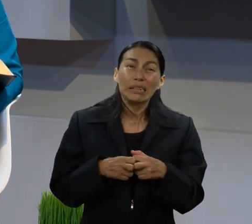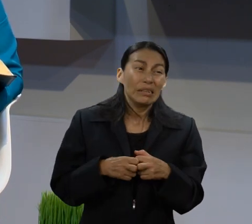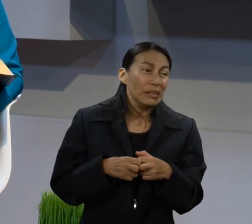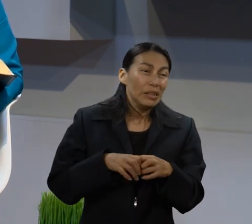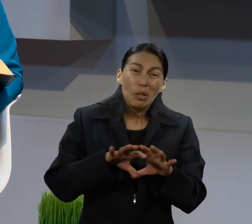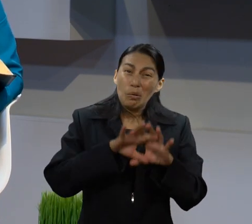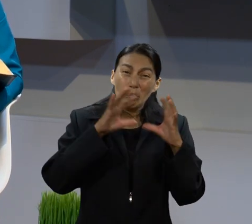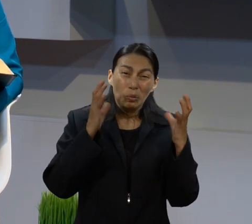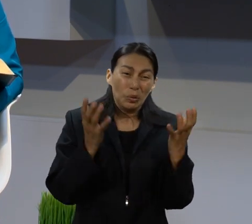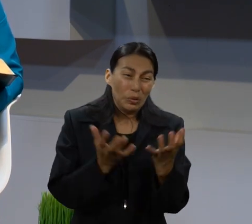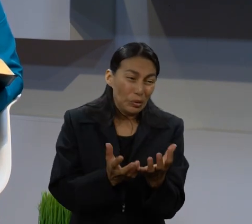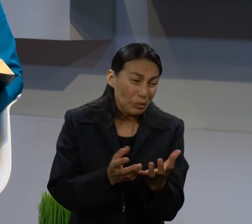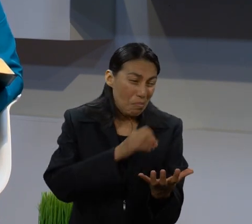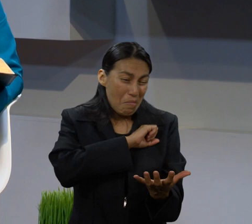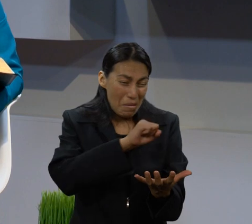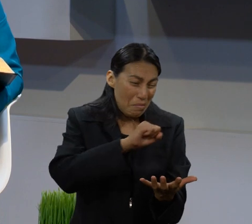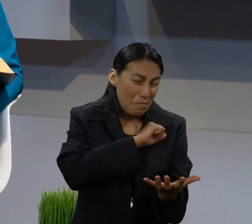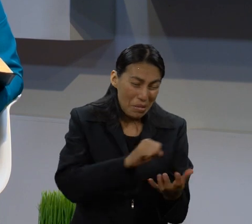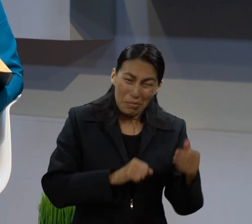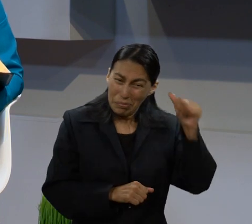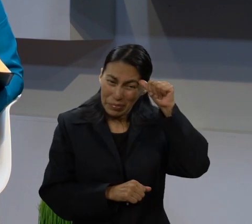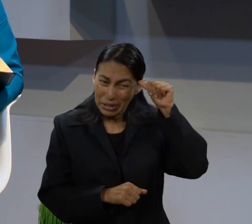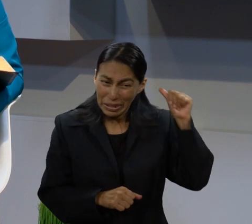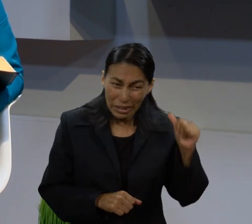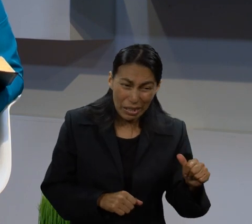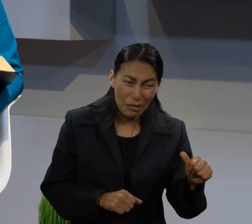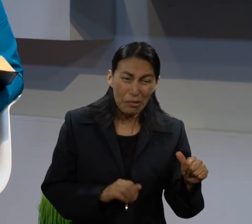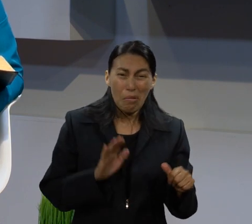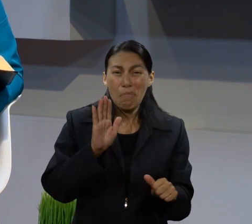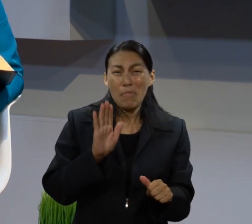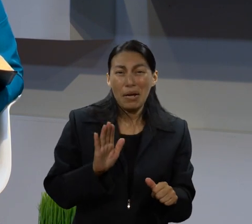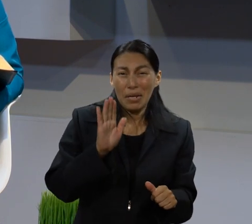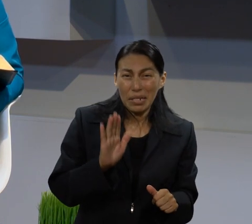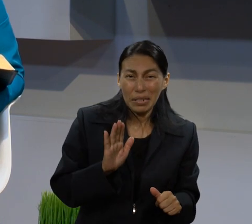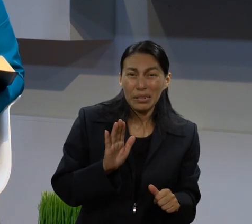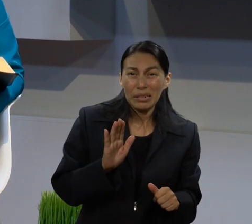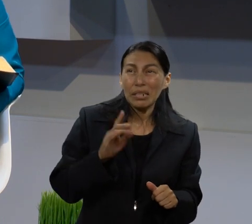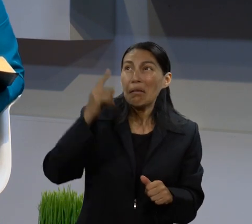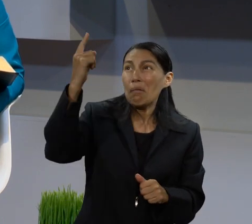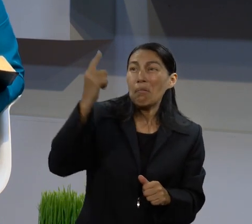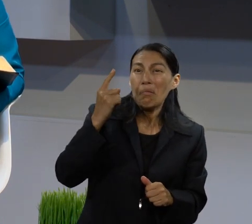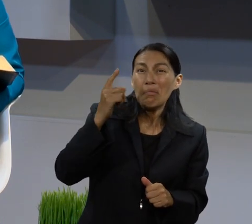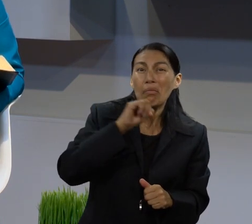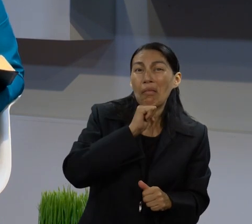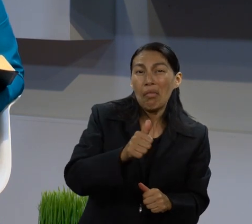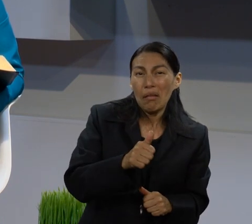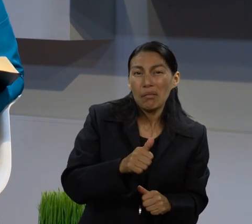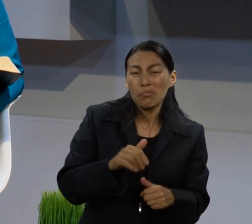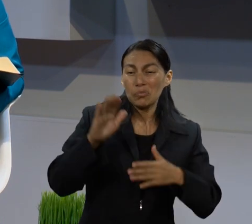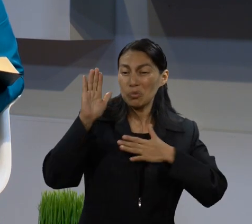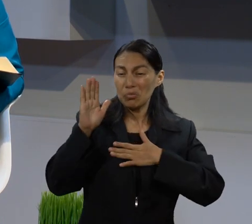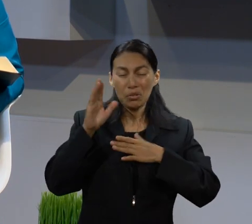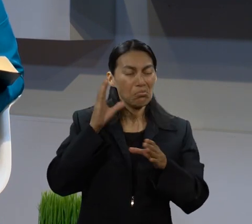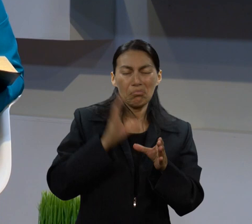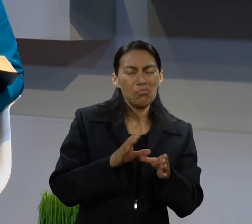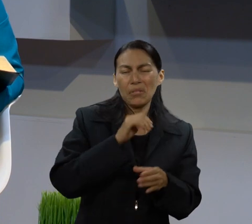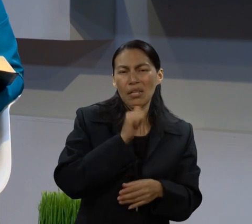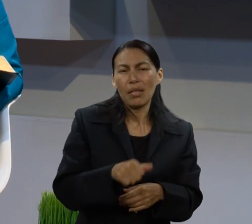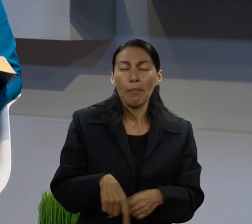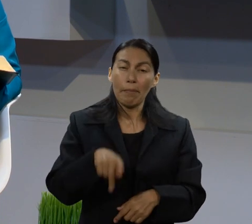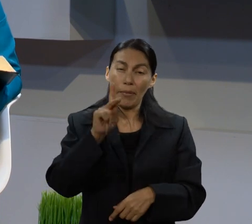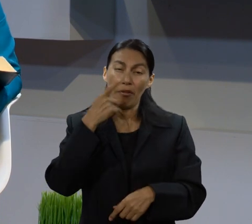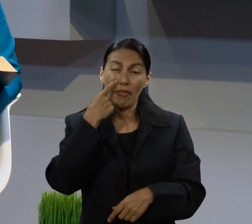conmigo. A veces desesperamos, vemos tanta maldad y la promesa de que Él vendrá no se cumple.